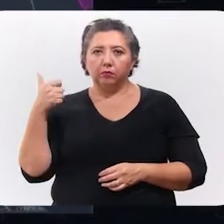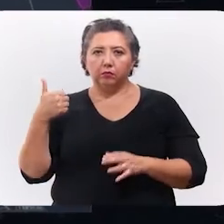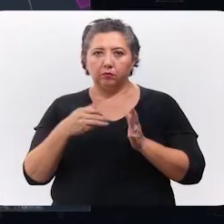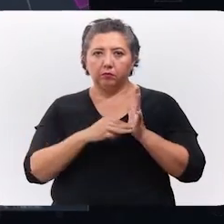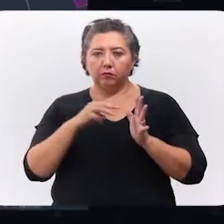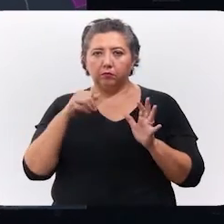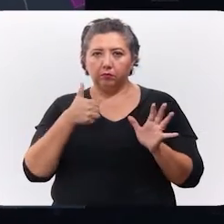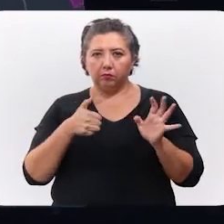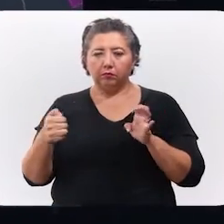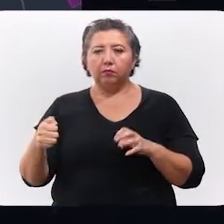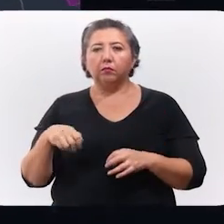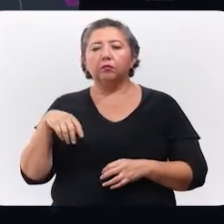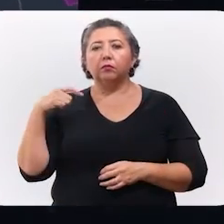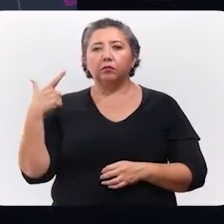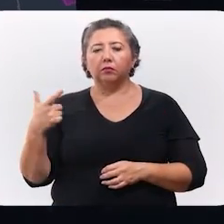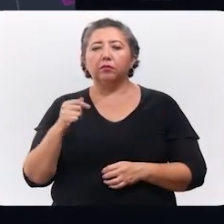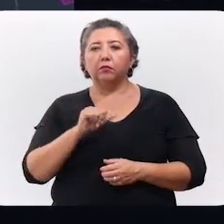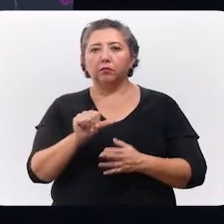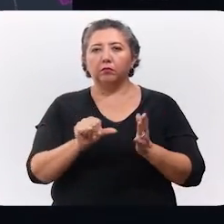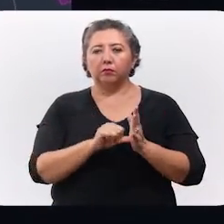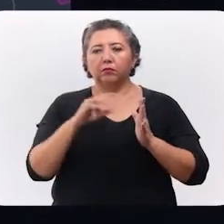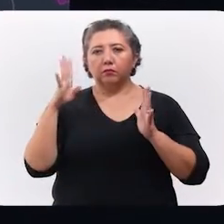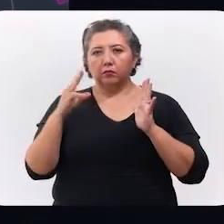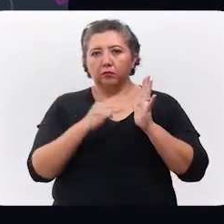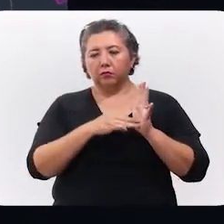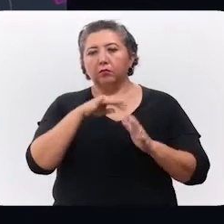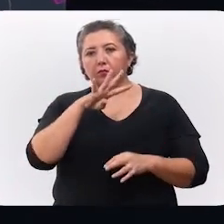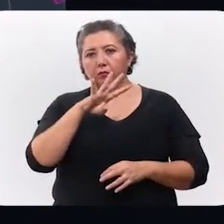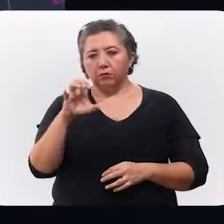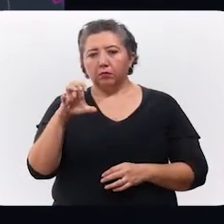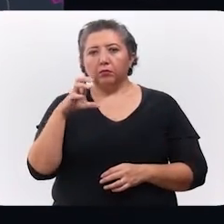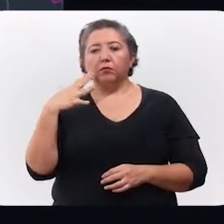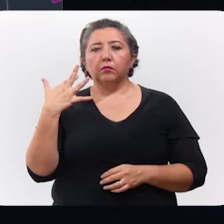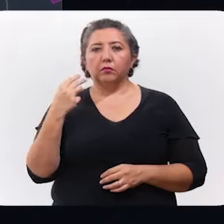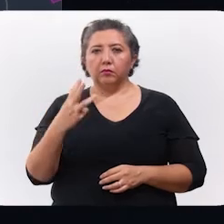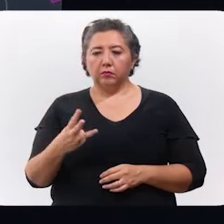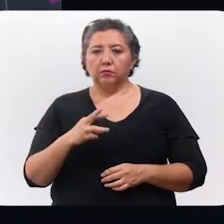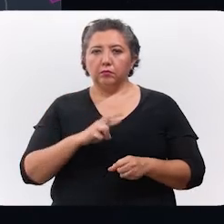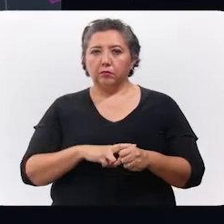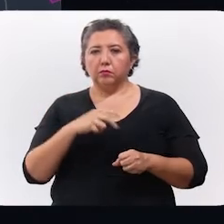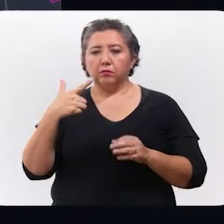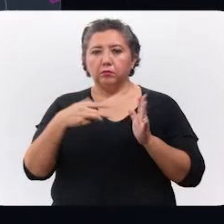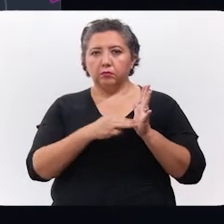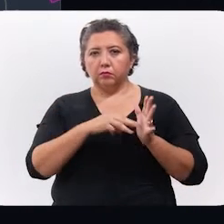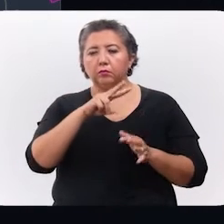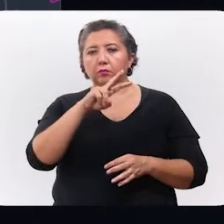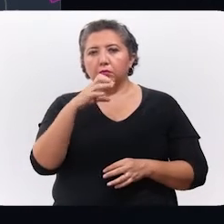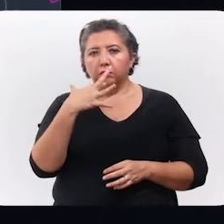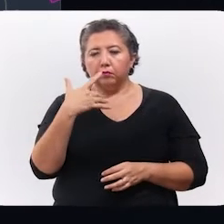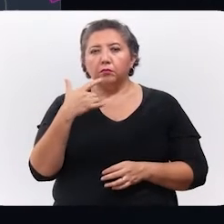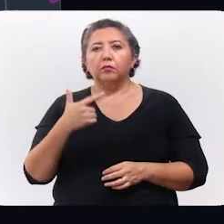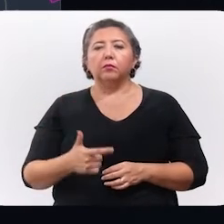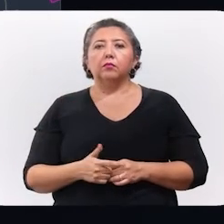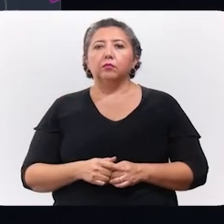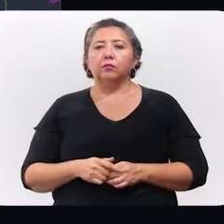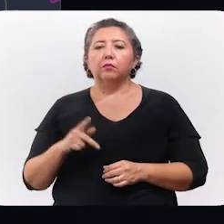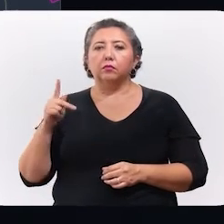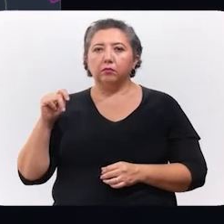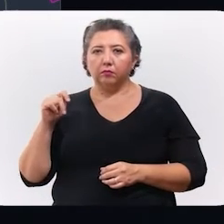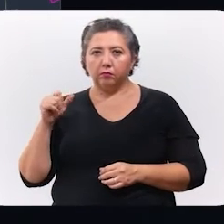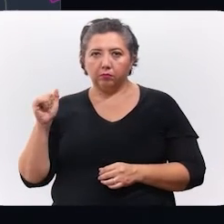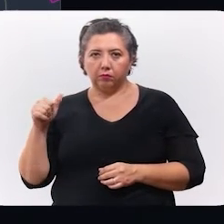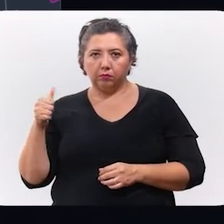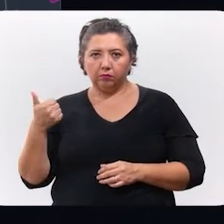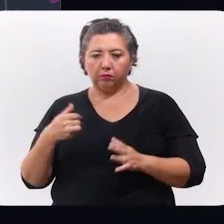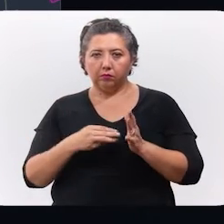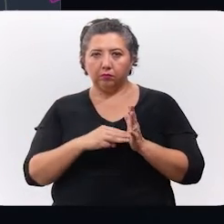11.607, en la zona centro, 4.553, en la zona sur, 7.257 y en la zona